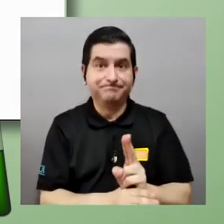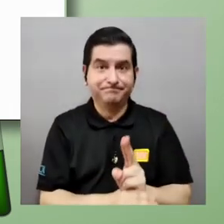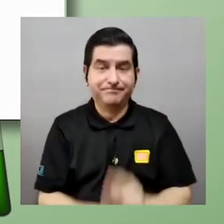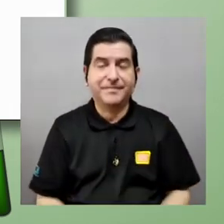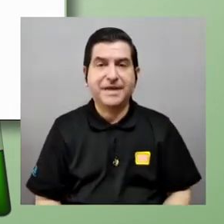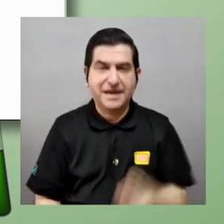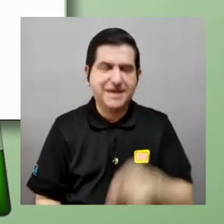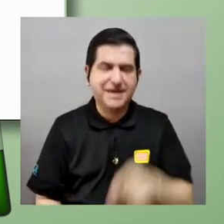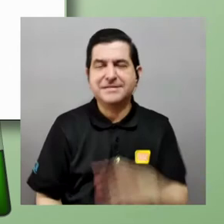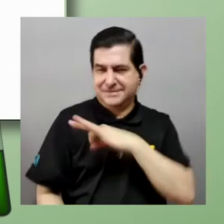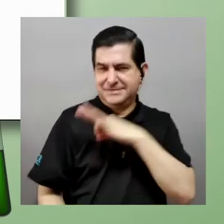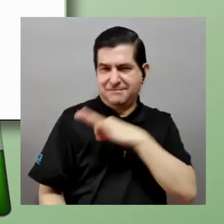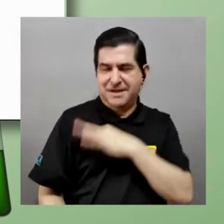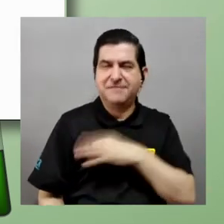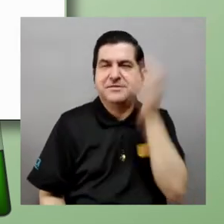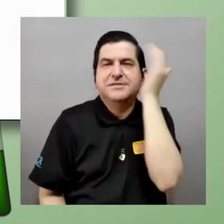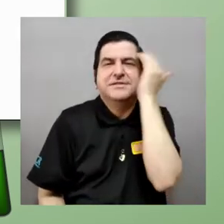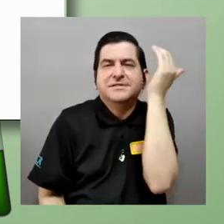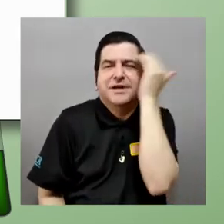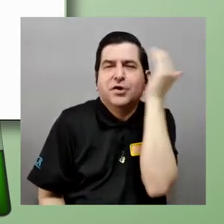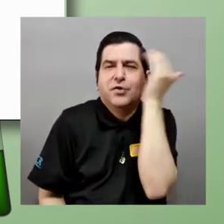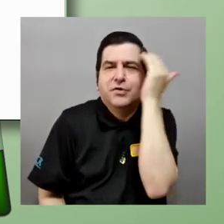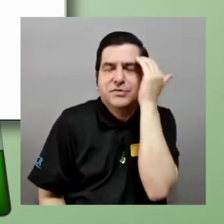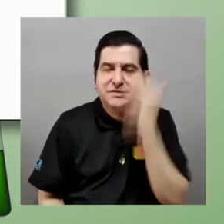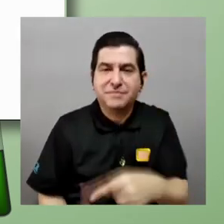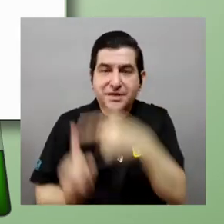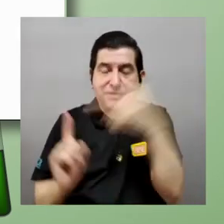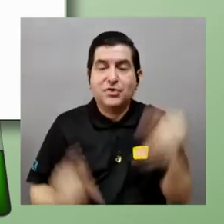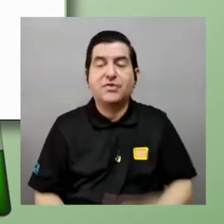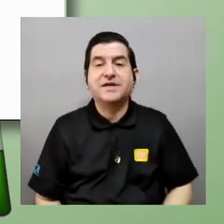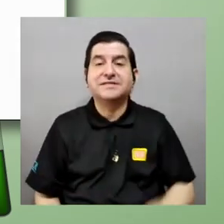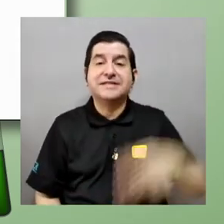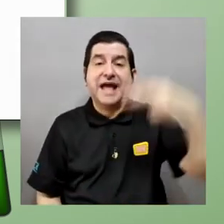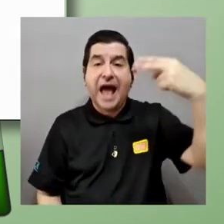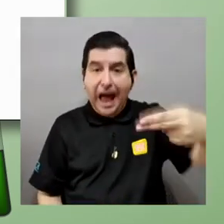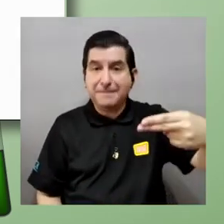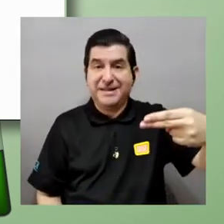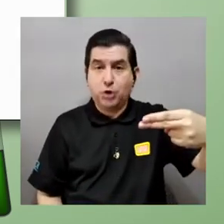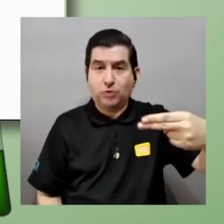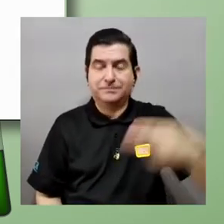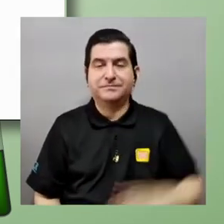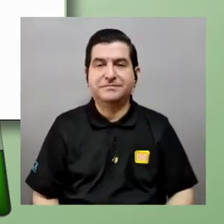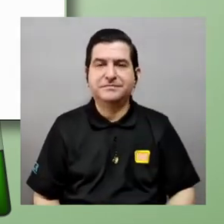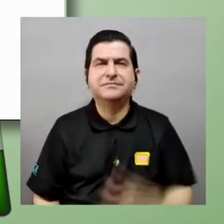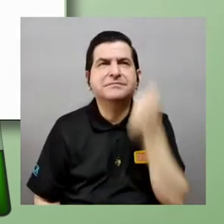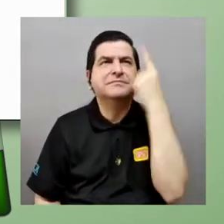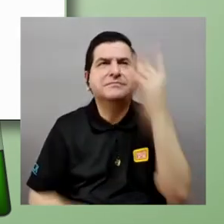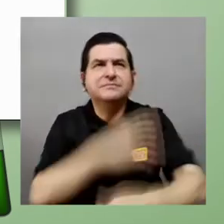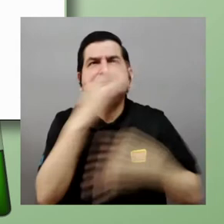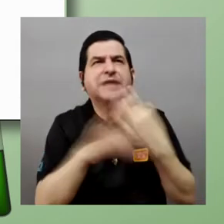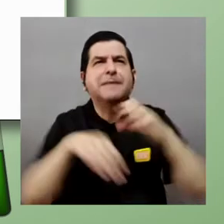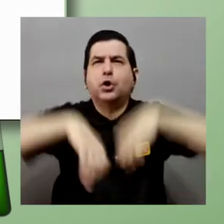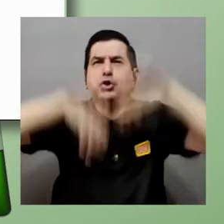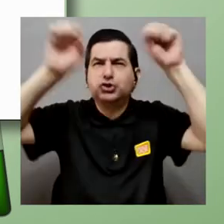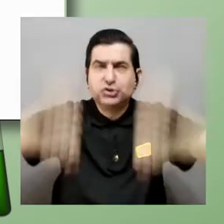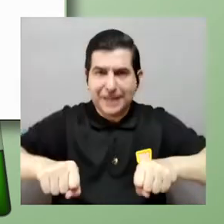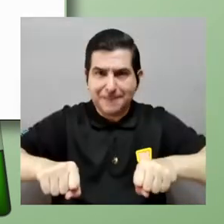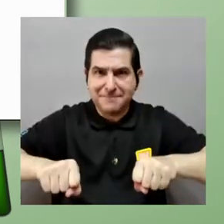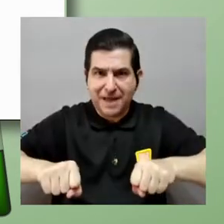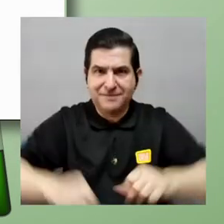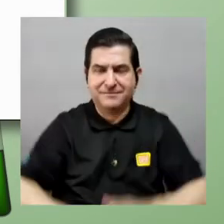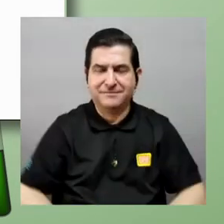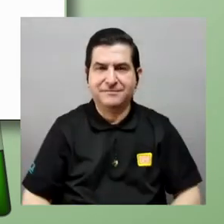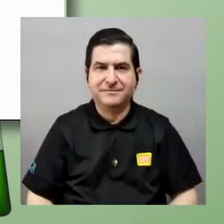utiliza y usufructua mucho el conocimiento a partir de los hamiltonianos y entender ese tipo de